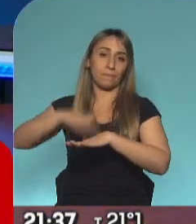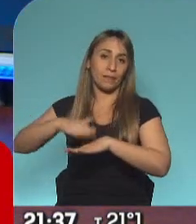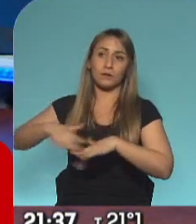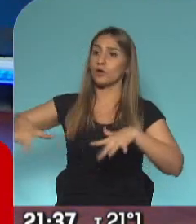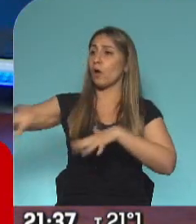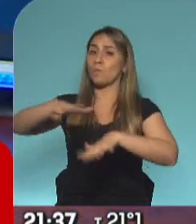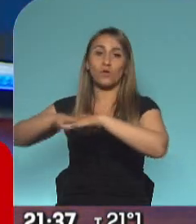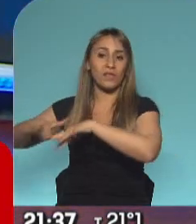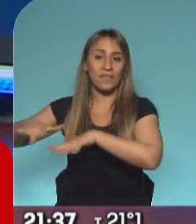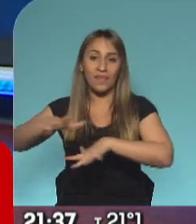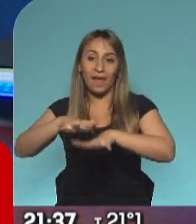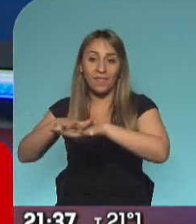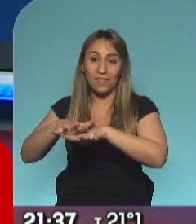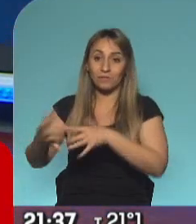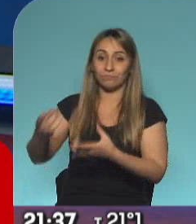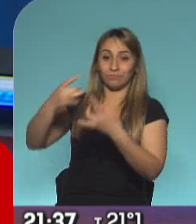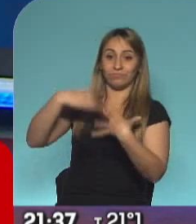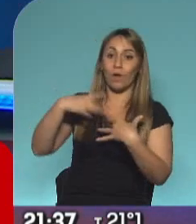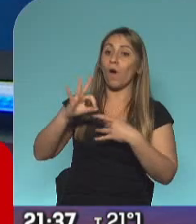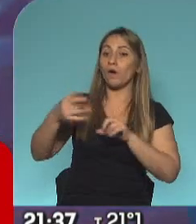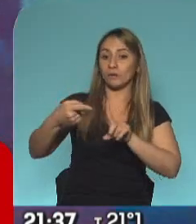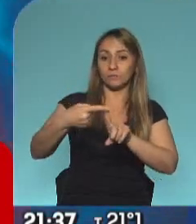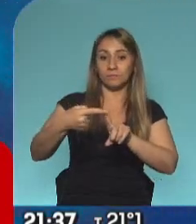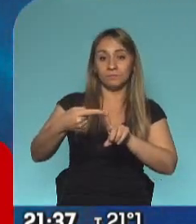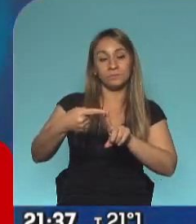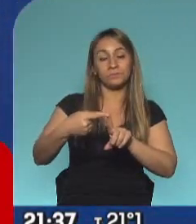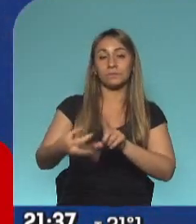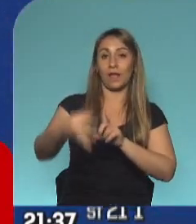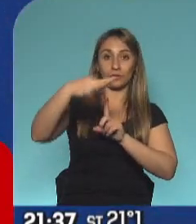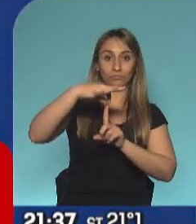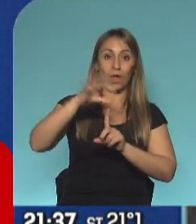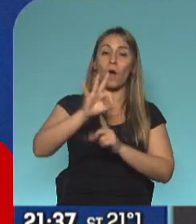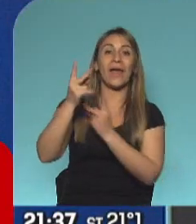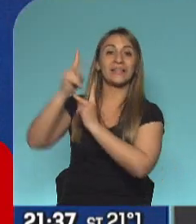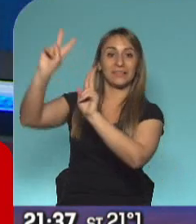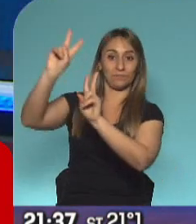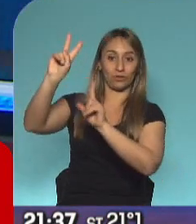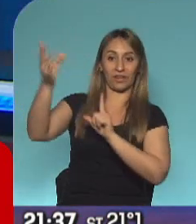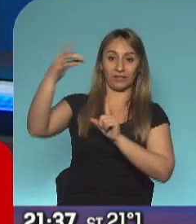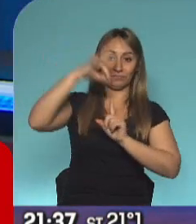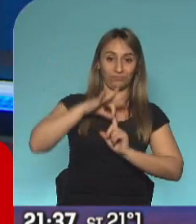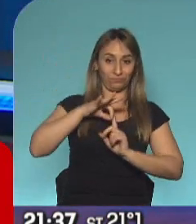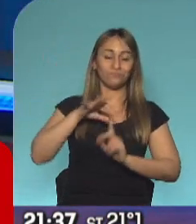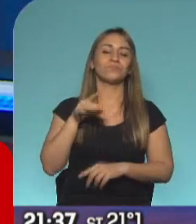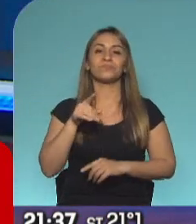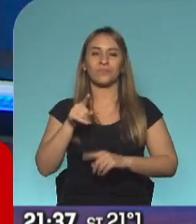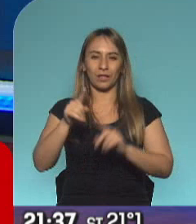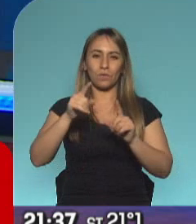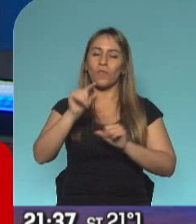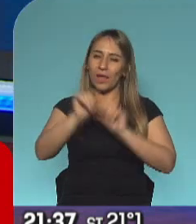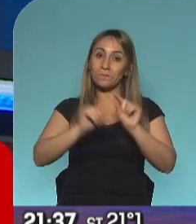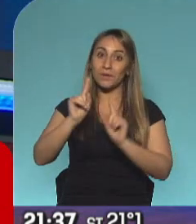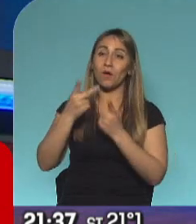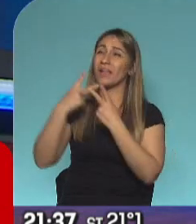contacto estrecho y aquellos casos importados. Los casos importados que se ven creciendo muy poquitito,